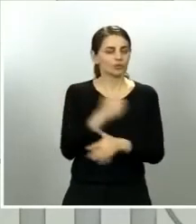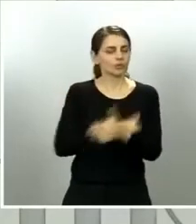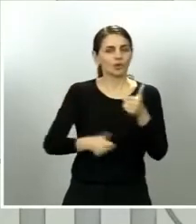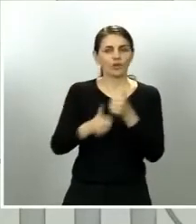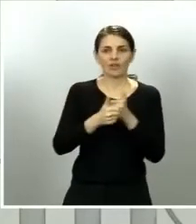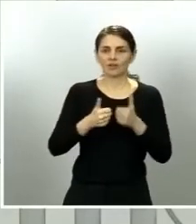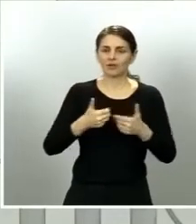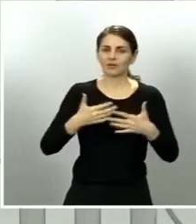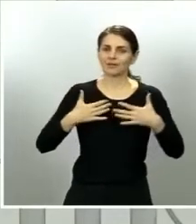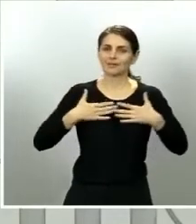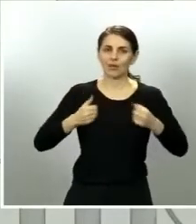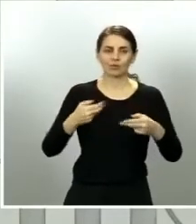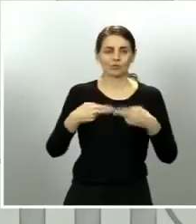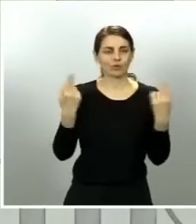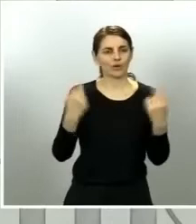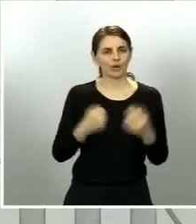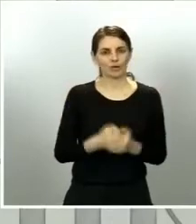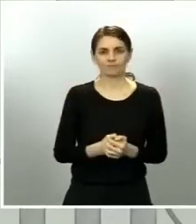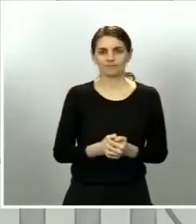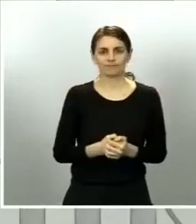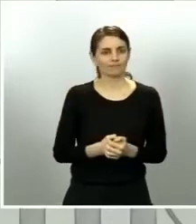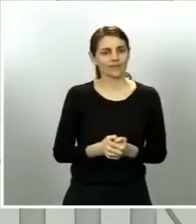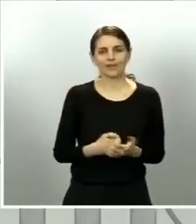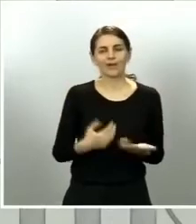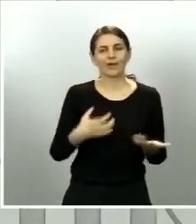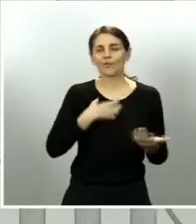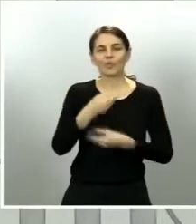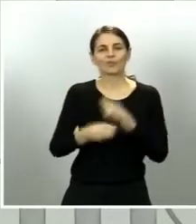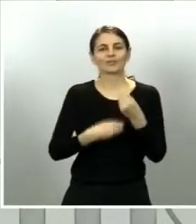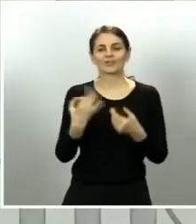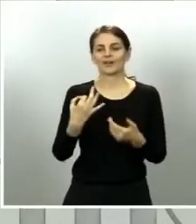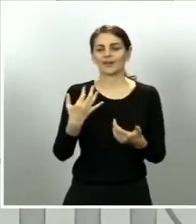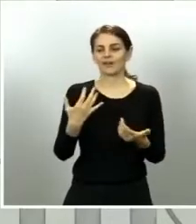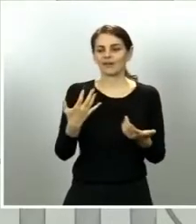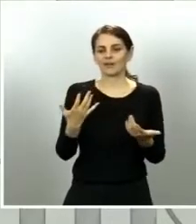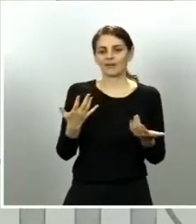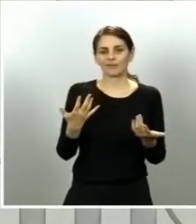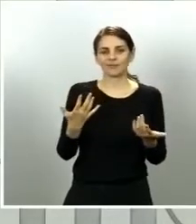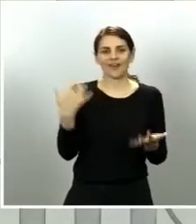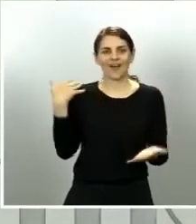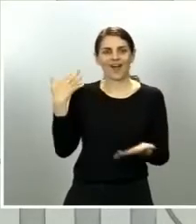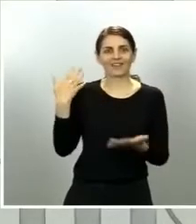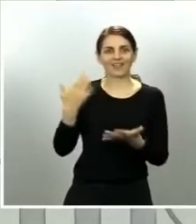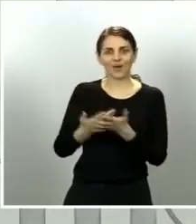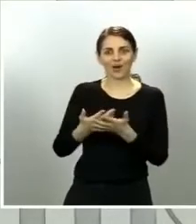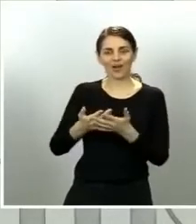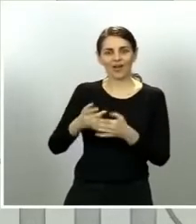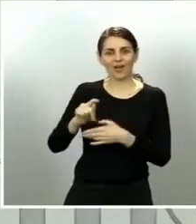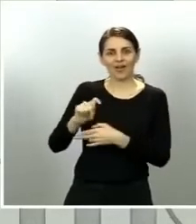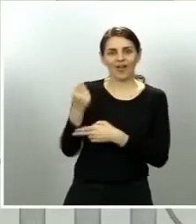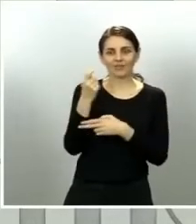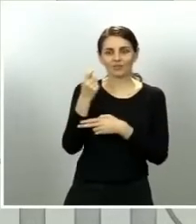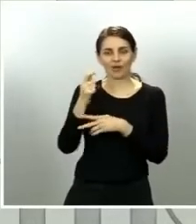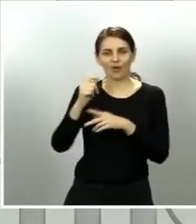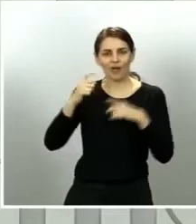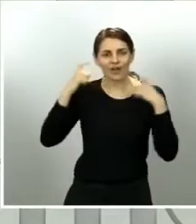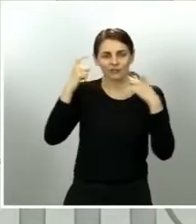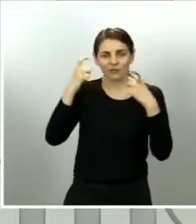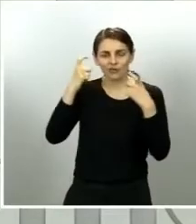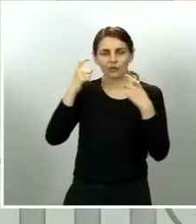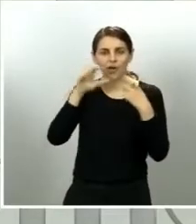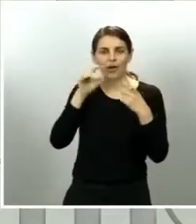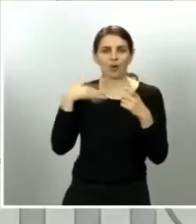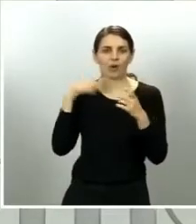hacer es poner en riesgo bajo ningún concepto lo que hemos conseguido entre todos que es doblegar estar doblegando la curva